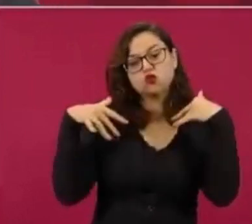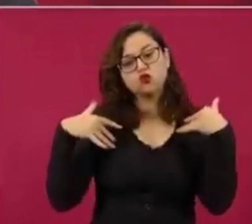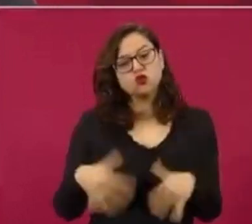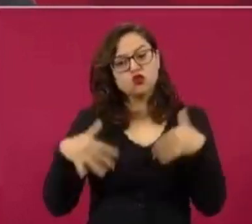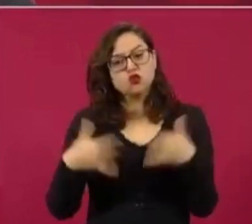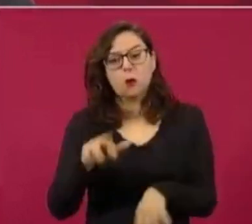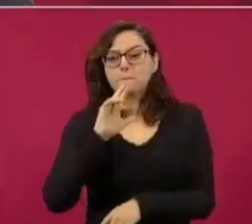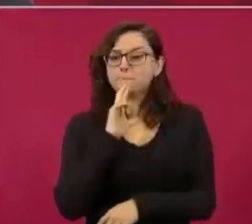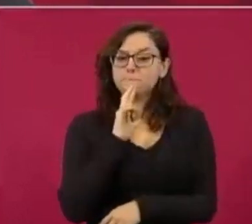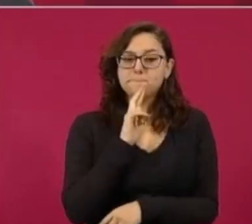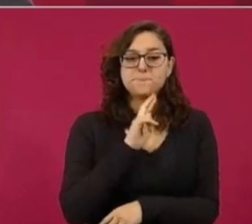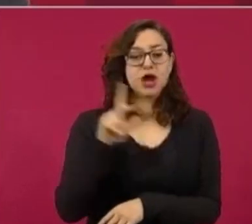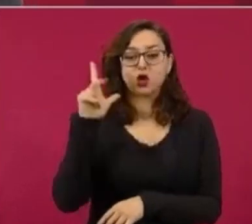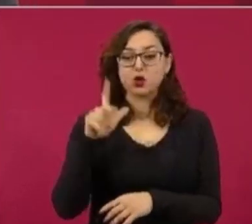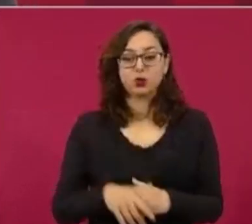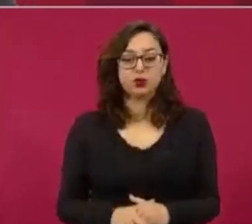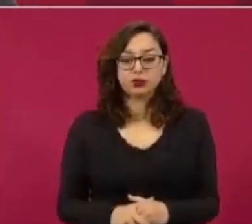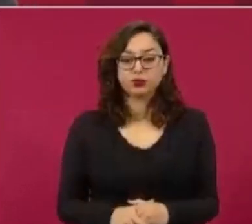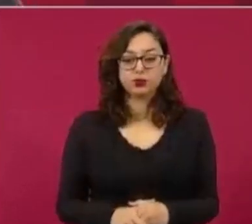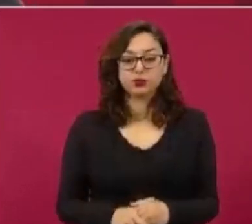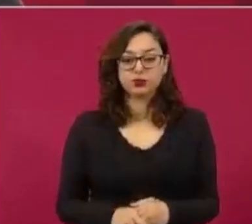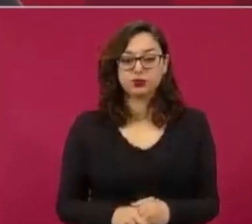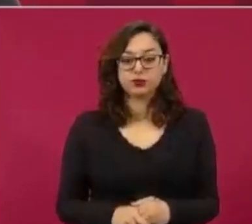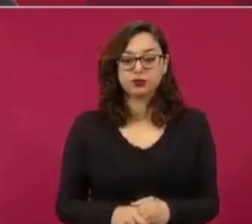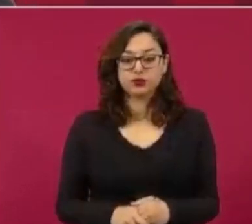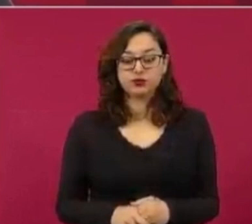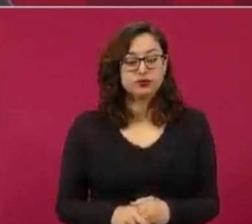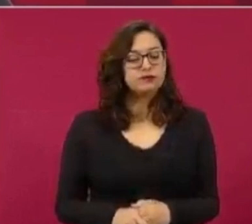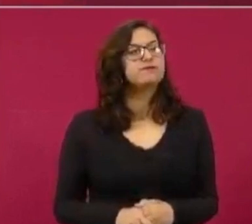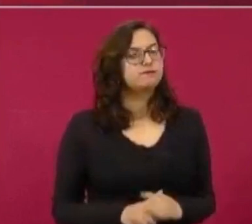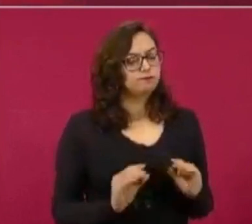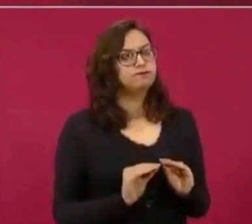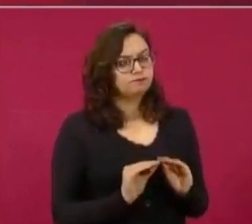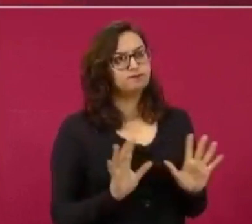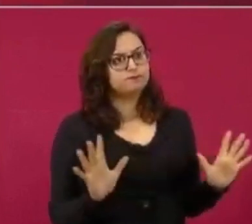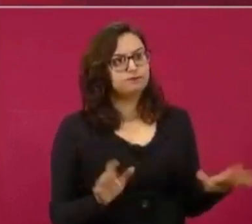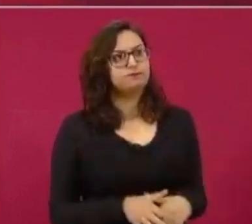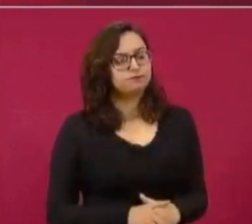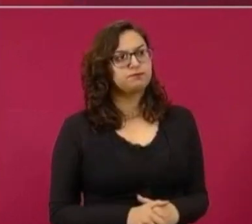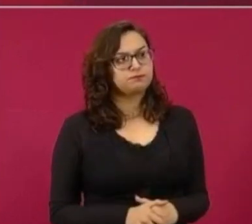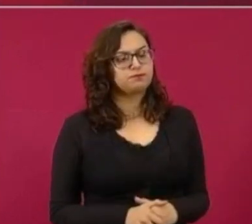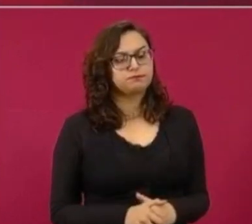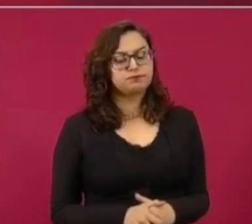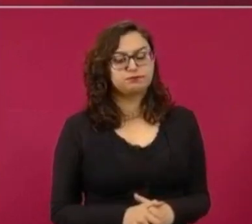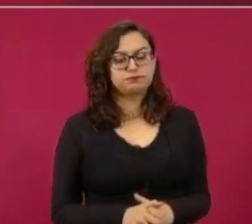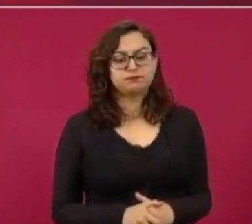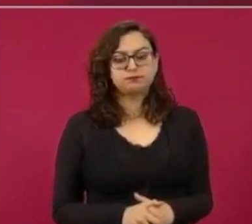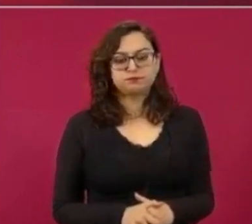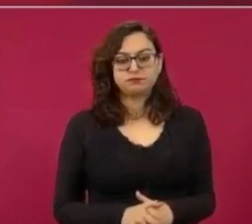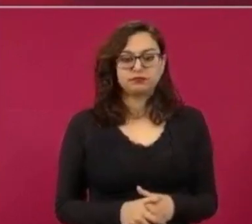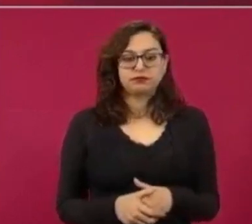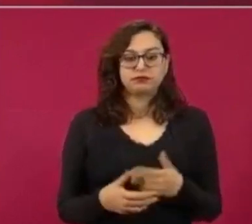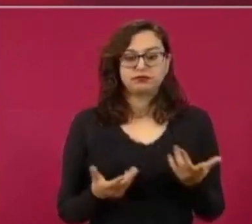después de Katz,